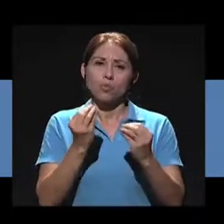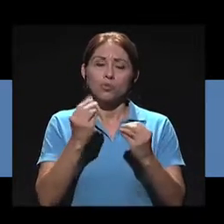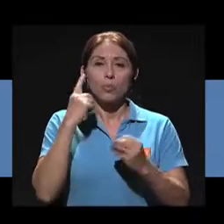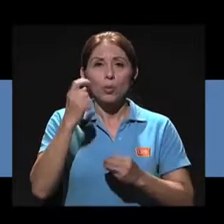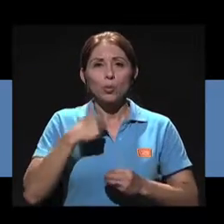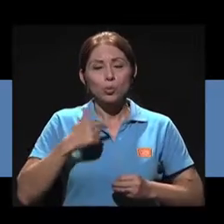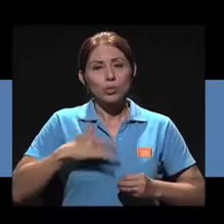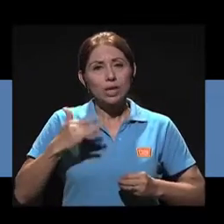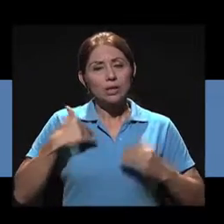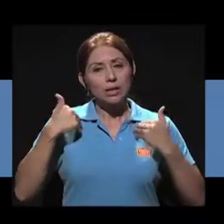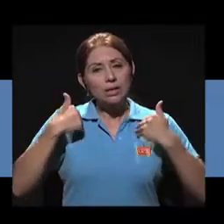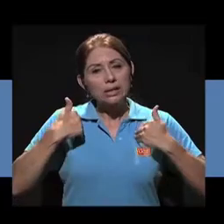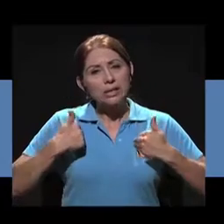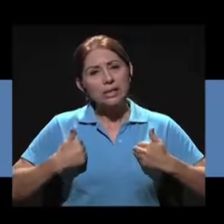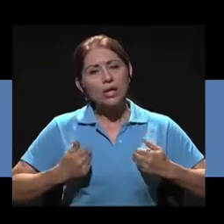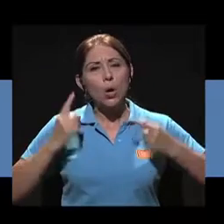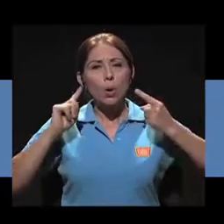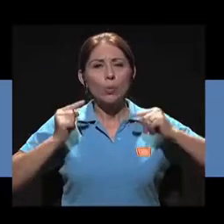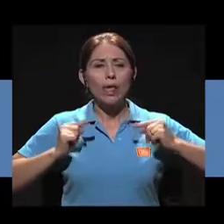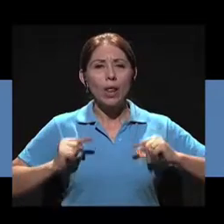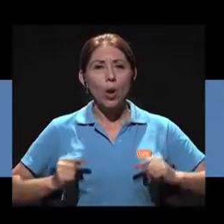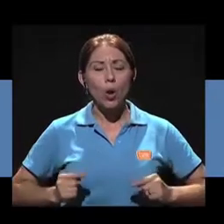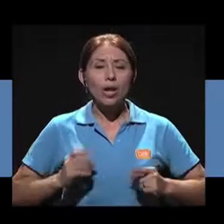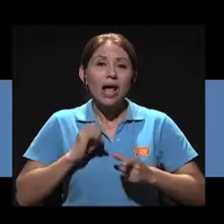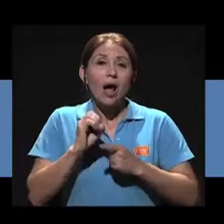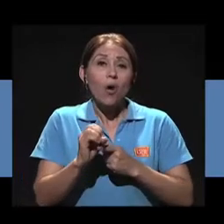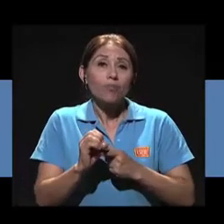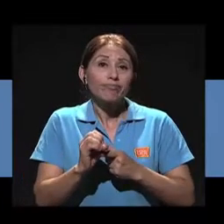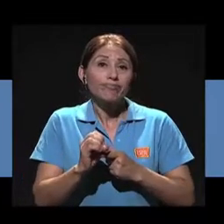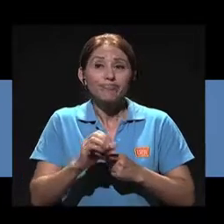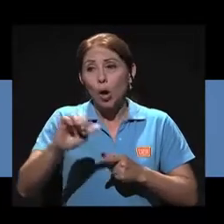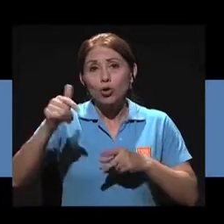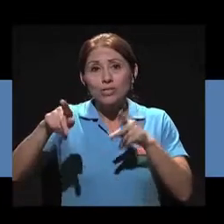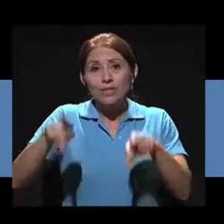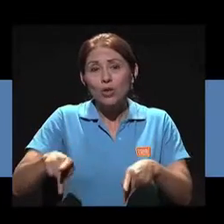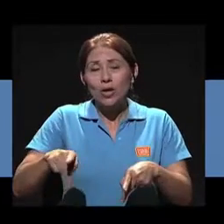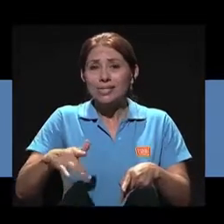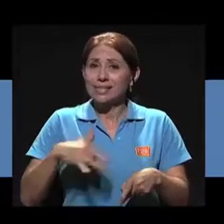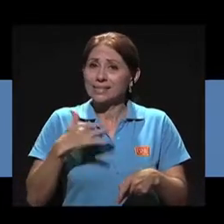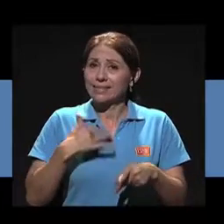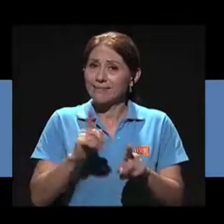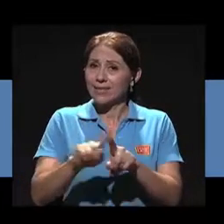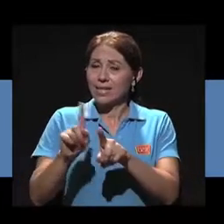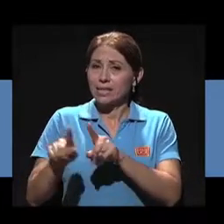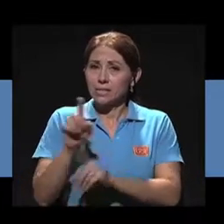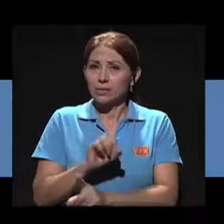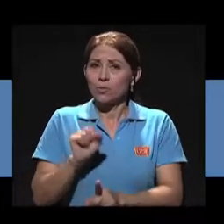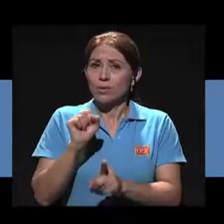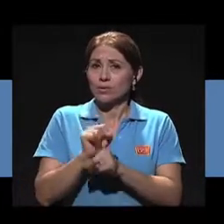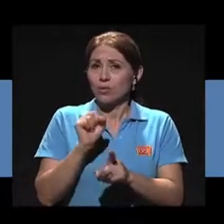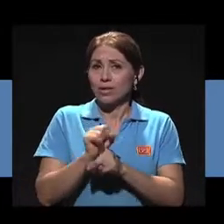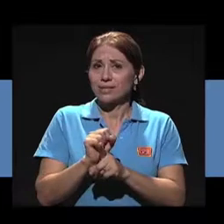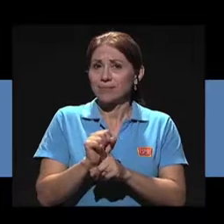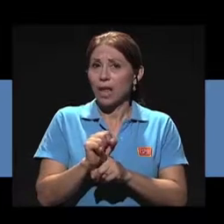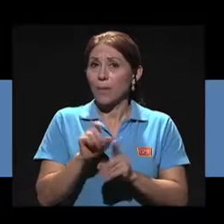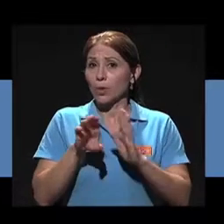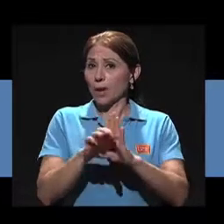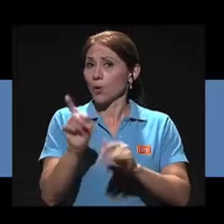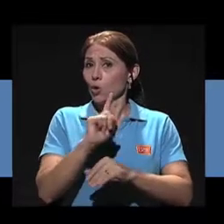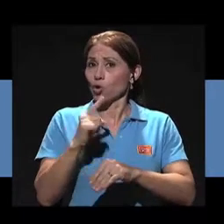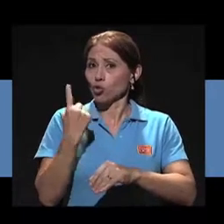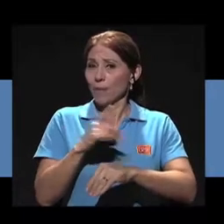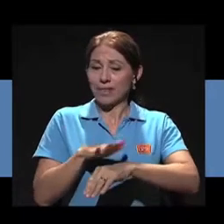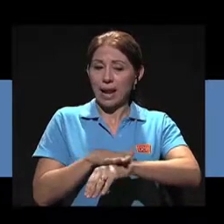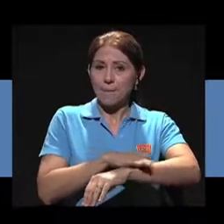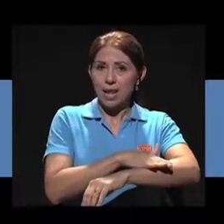siente muy cansado o muy adolorido, o hay otras personas que tienen otro tipo de manifestaciones en otros órganos que no son la